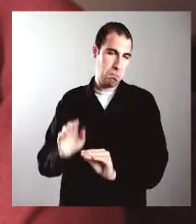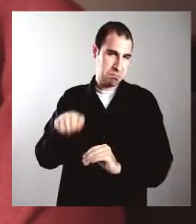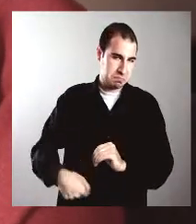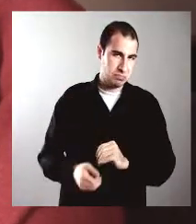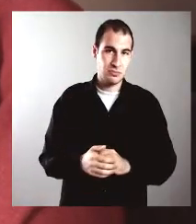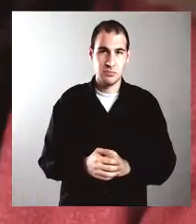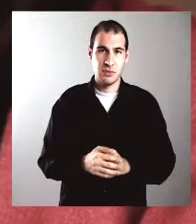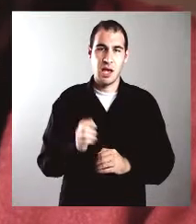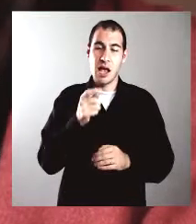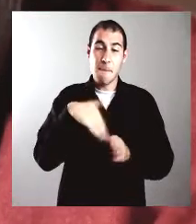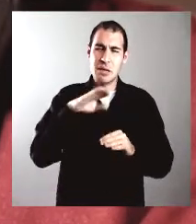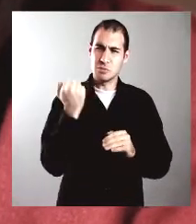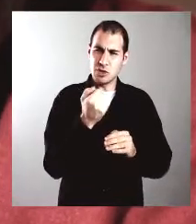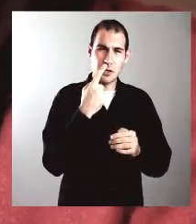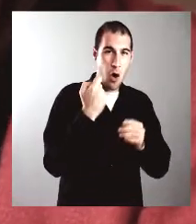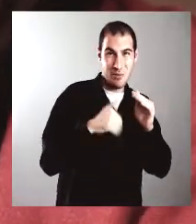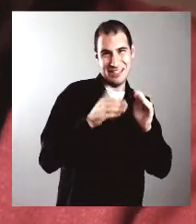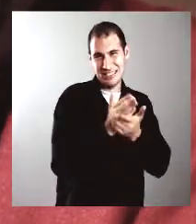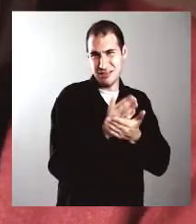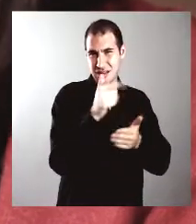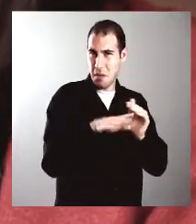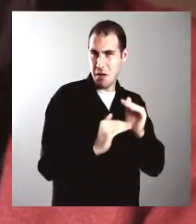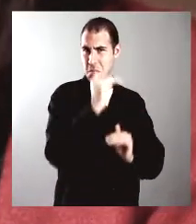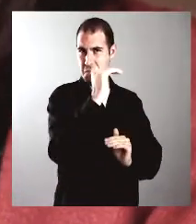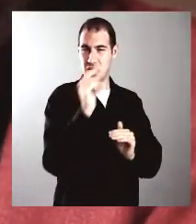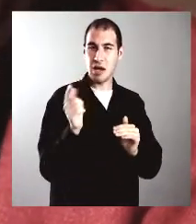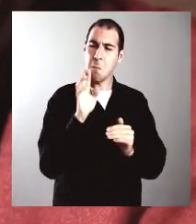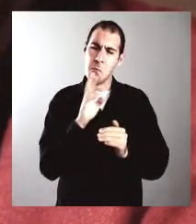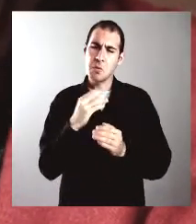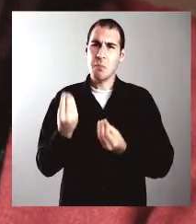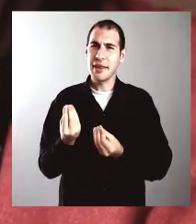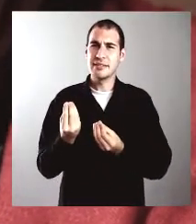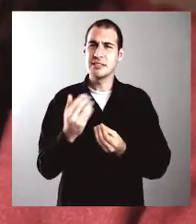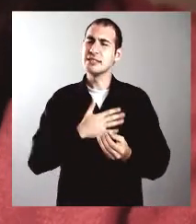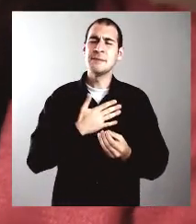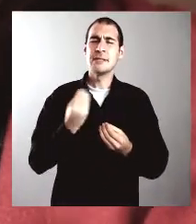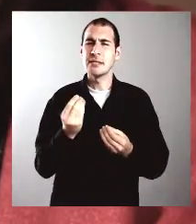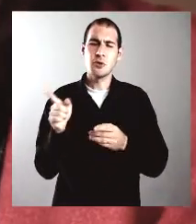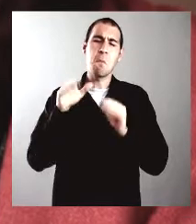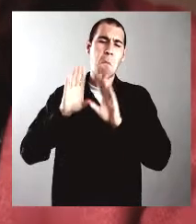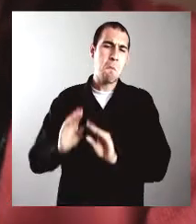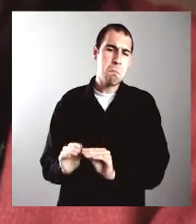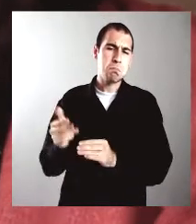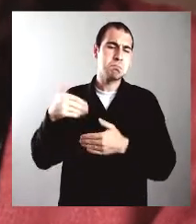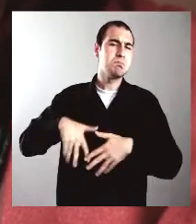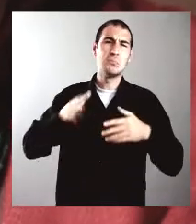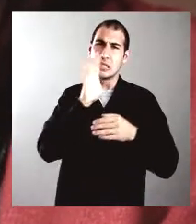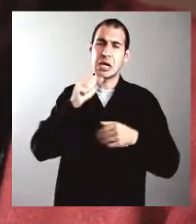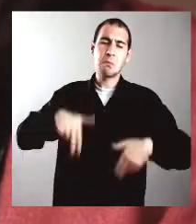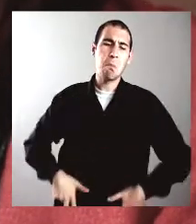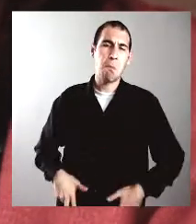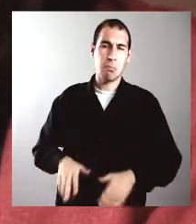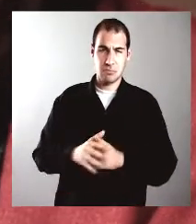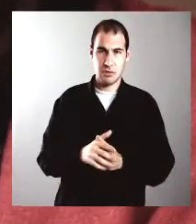de las mujeres, la historia ha sido escrita principalmente por los hombres y eso ha dado lugar a que las mujeres estén como ocultas, como